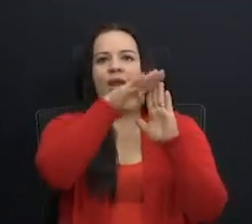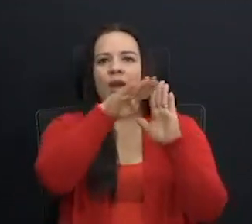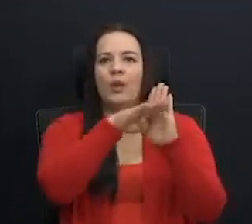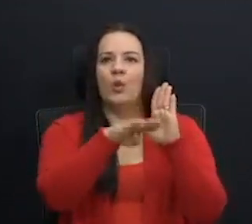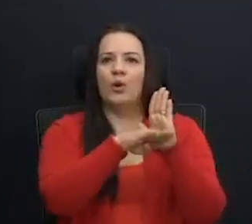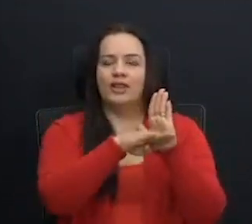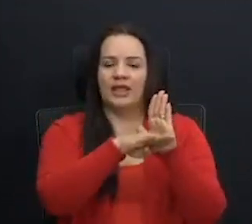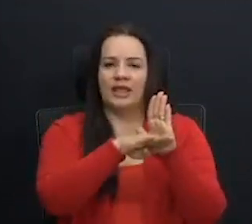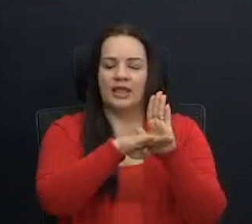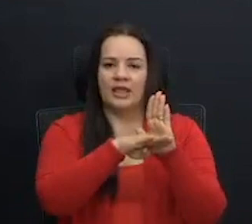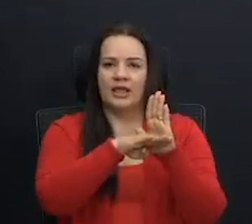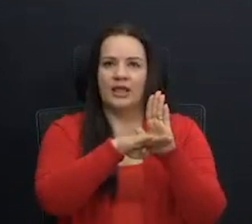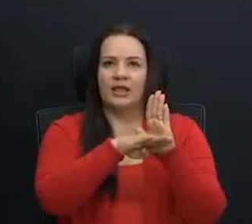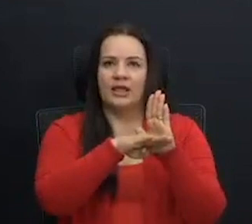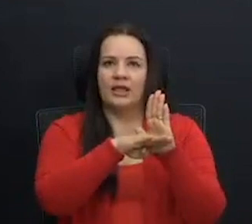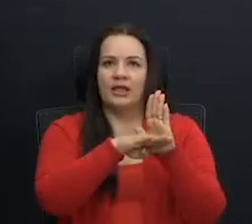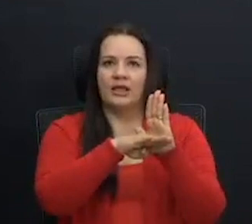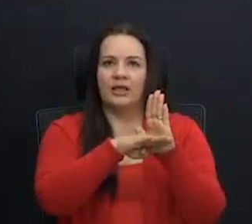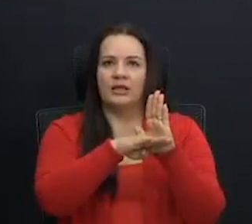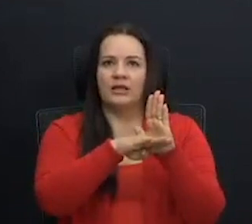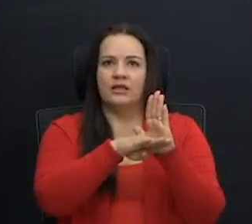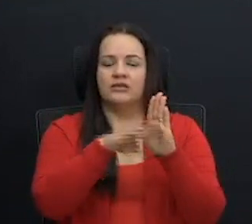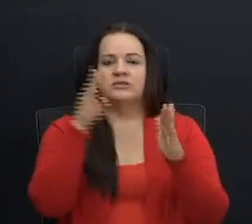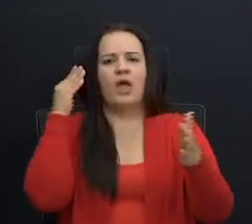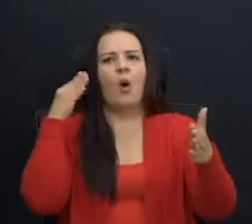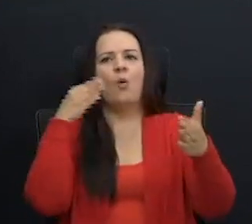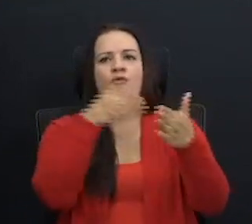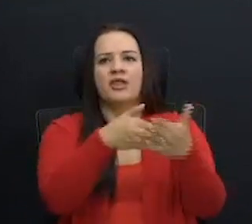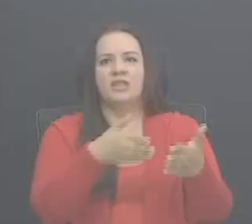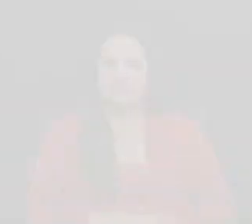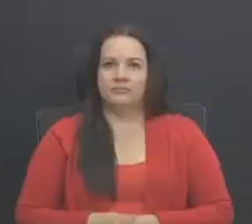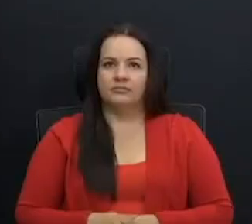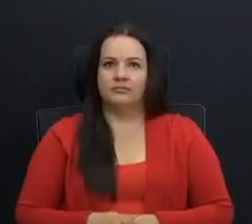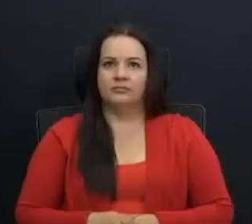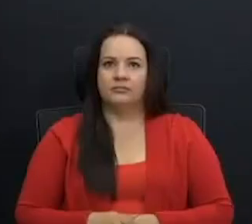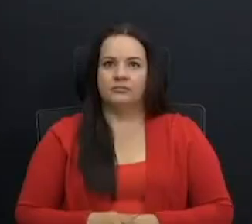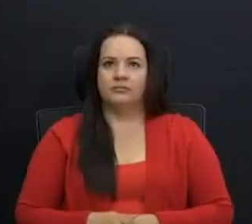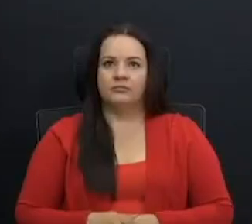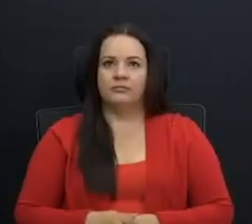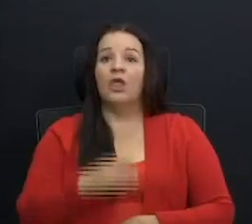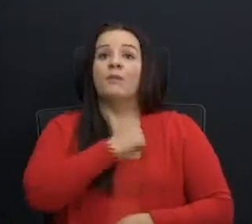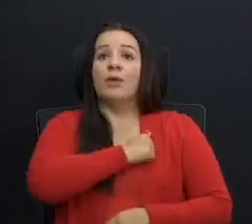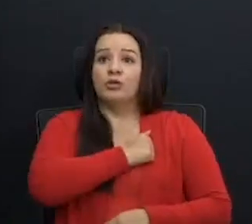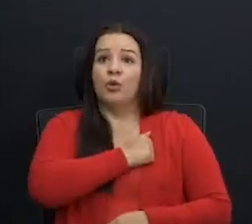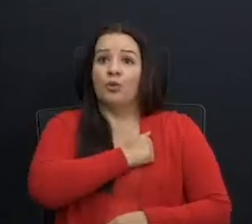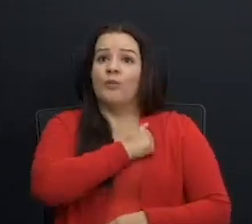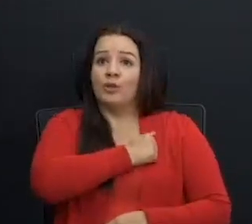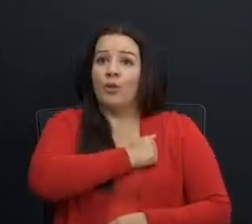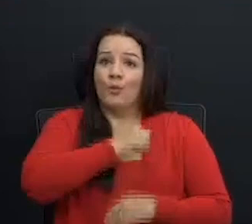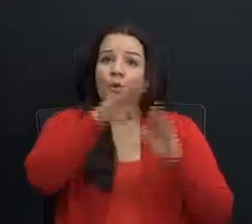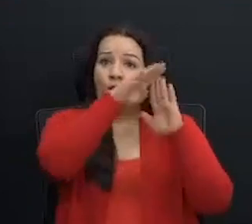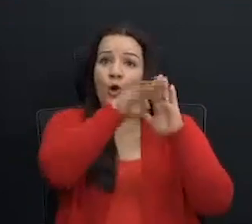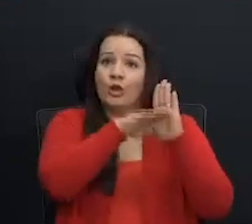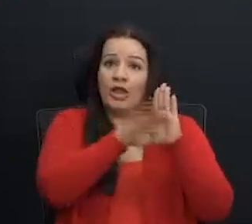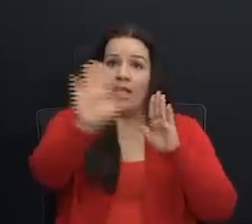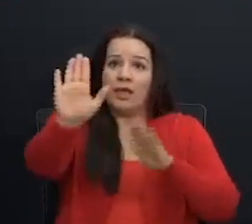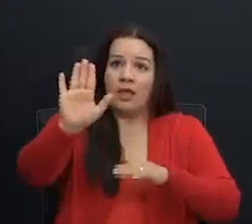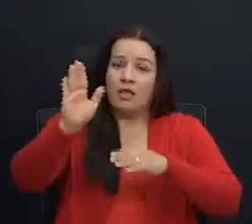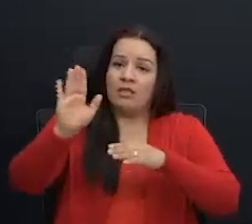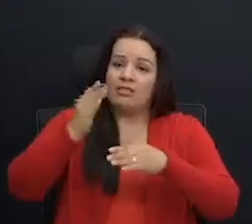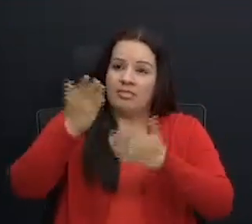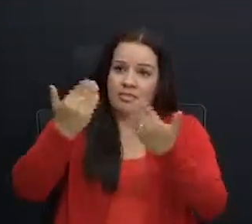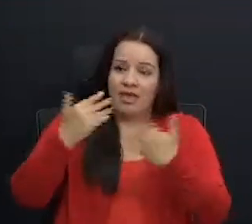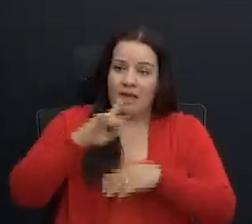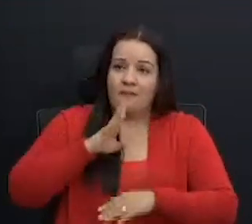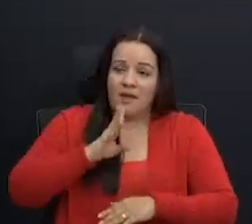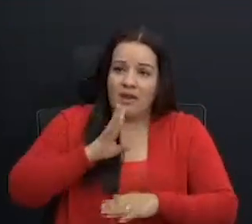ofendido a mi mamá. Perdón, estoy por el orden, perdón. Déjame hablar, déjame hablar, solo por